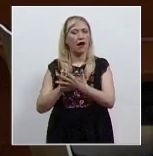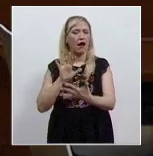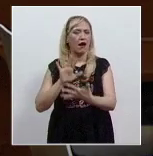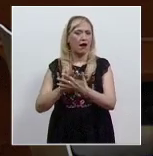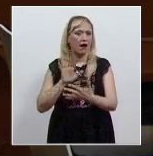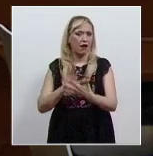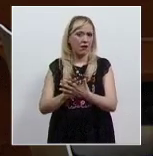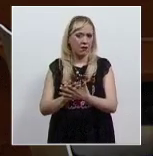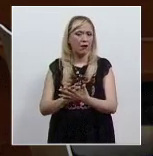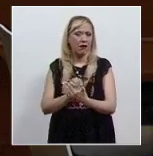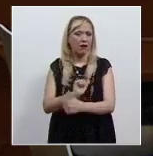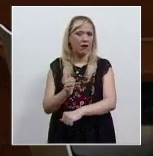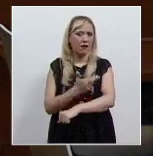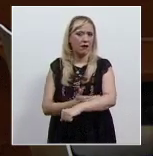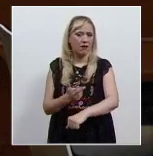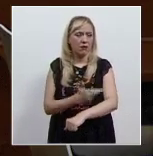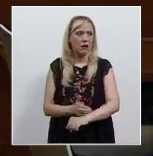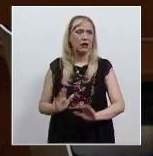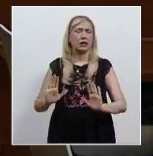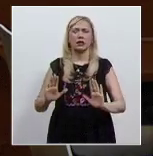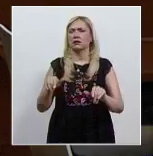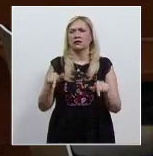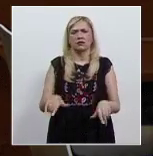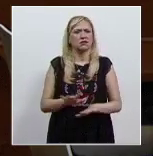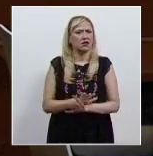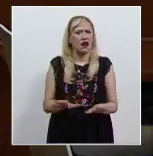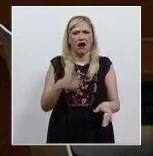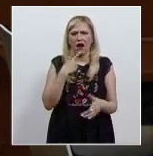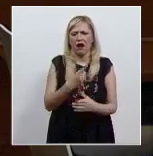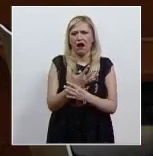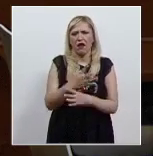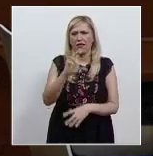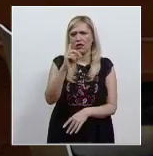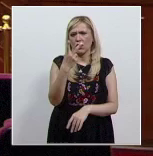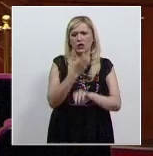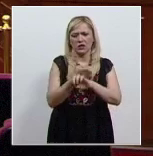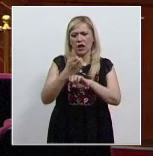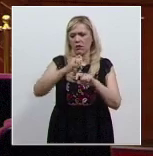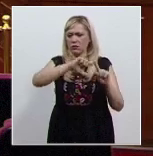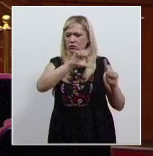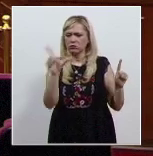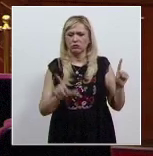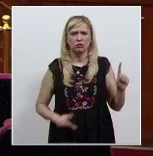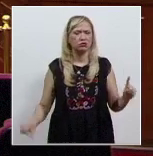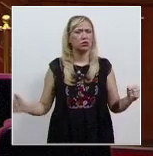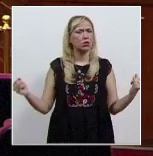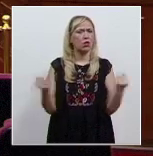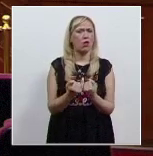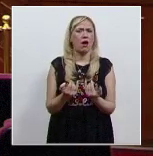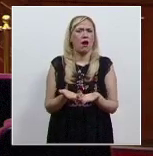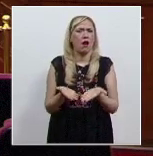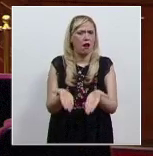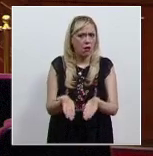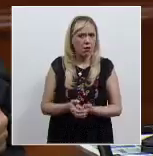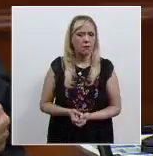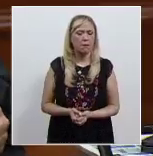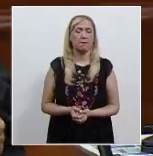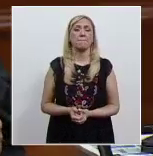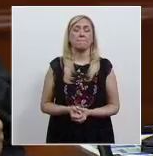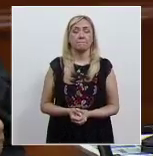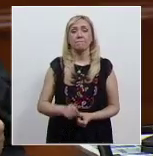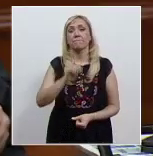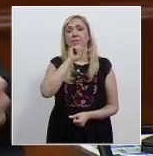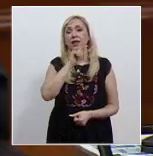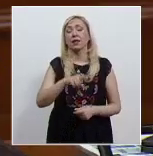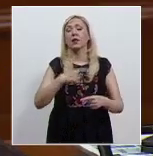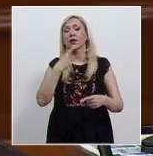de disposiciones de aplicación directa en la República Mexicana. Al resolver atracción de inconstitucionalidad, el